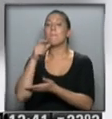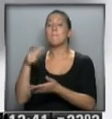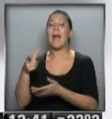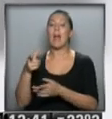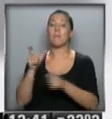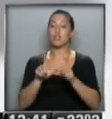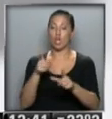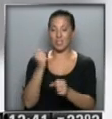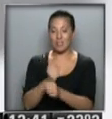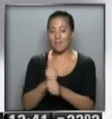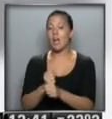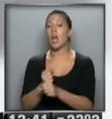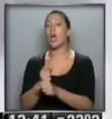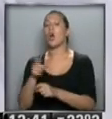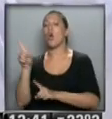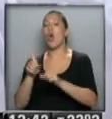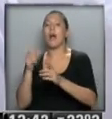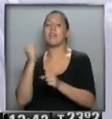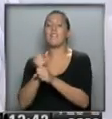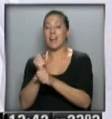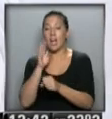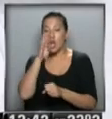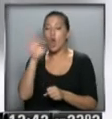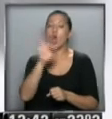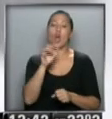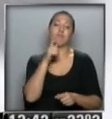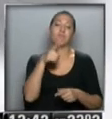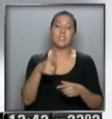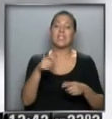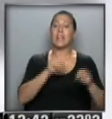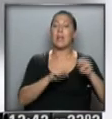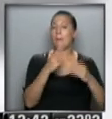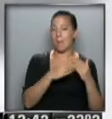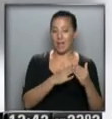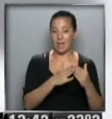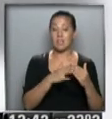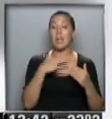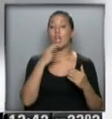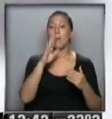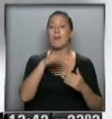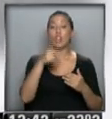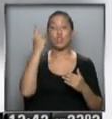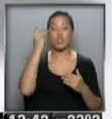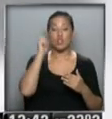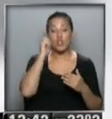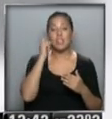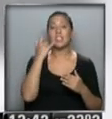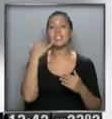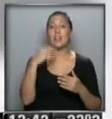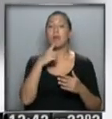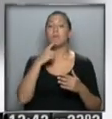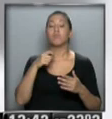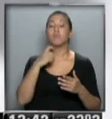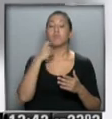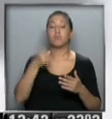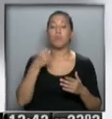trabajadores no registrados o servicio doméstico. Los hijos tienen que tener menos de 18 años, trabajadores de temporada también y monotributistas sociales.